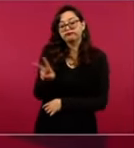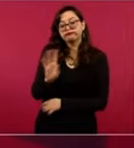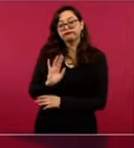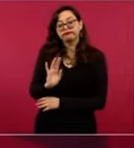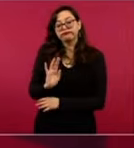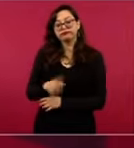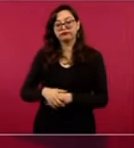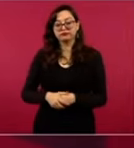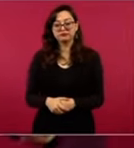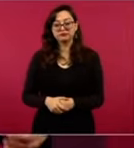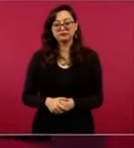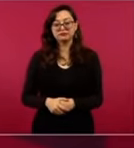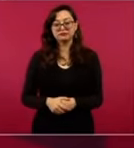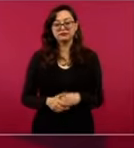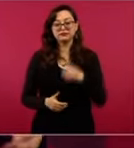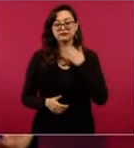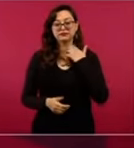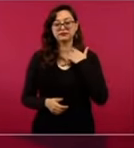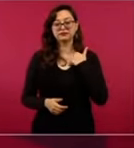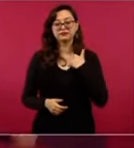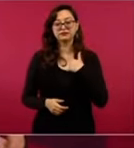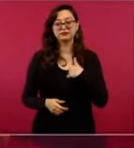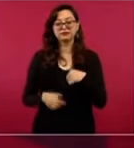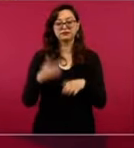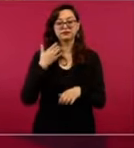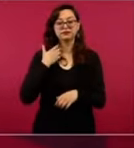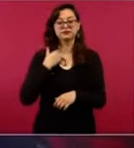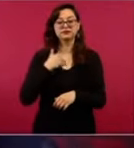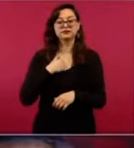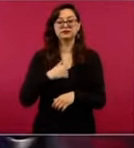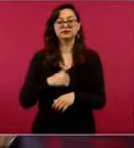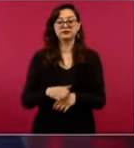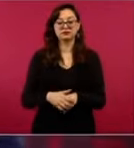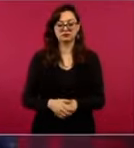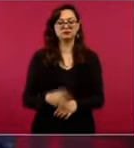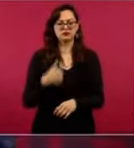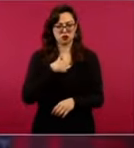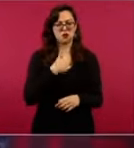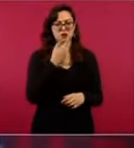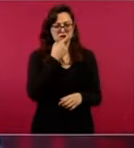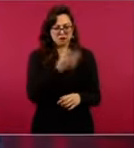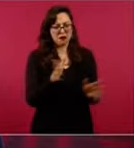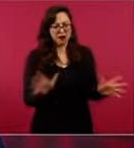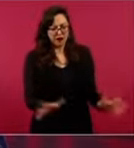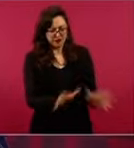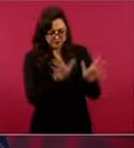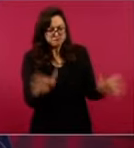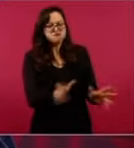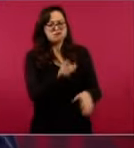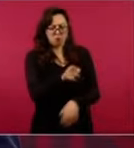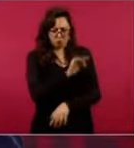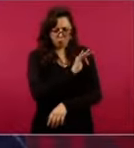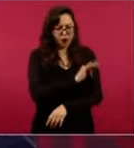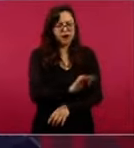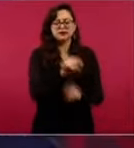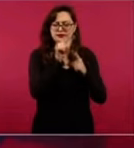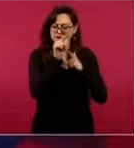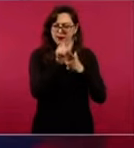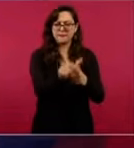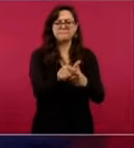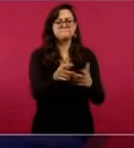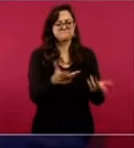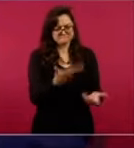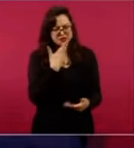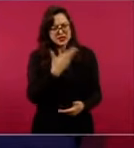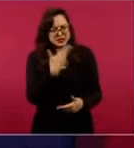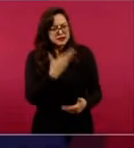Por eso, les diría yo, ánimo, ahí la